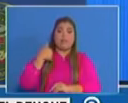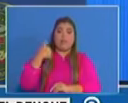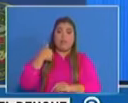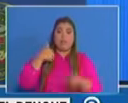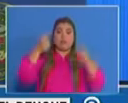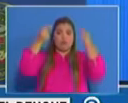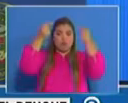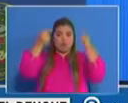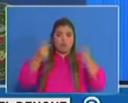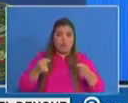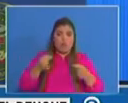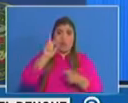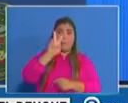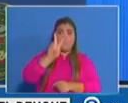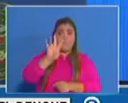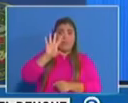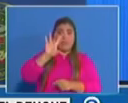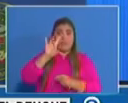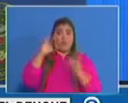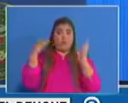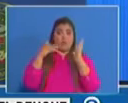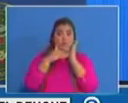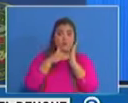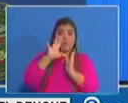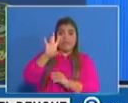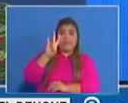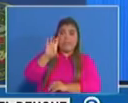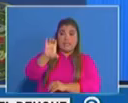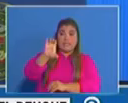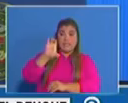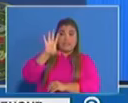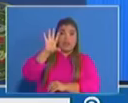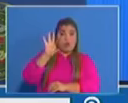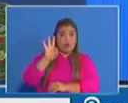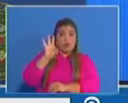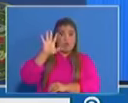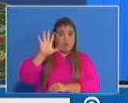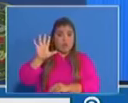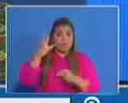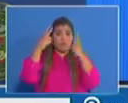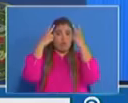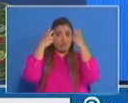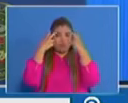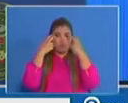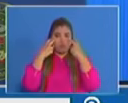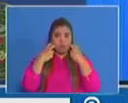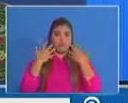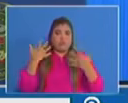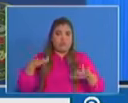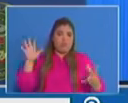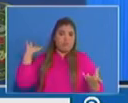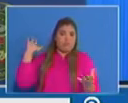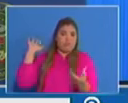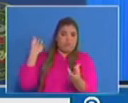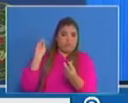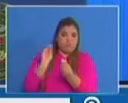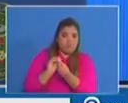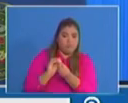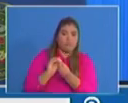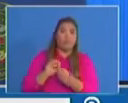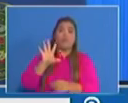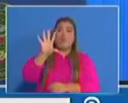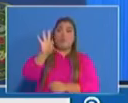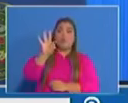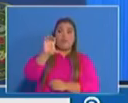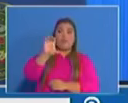de 28.795 pruebas acumuladas, 961